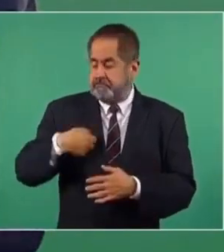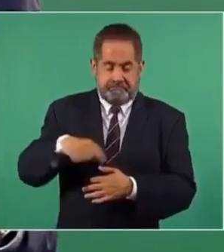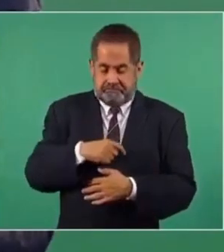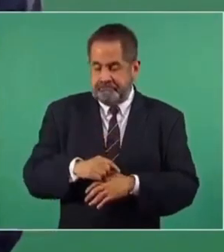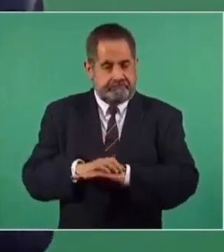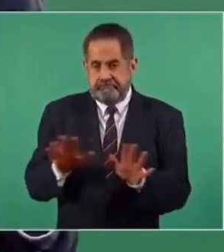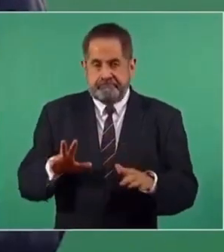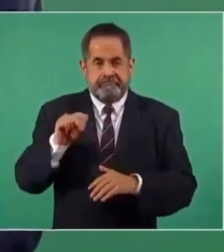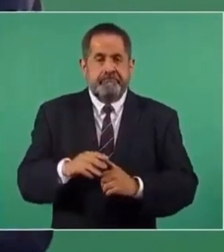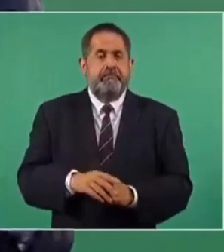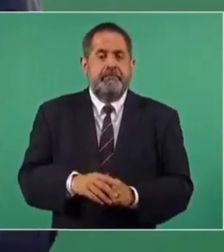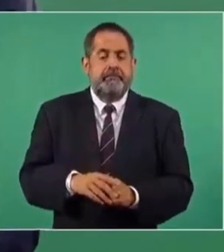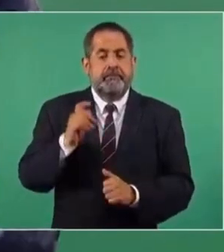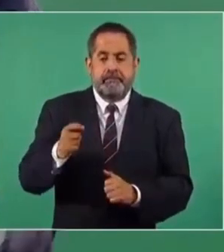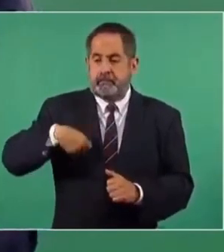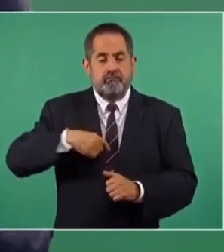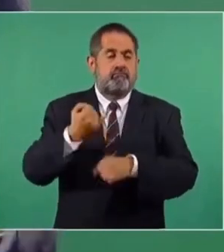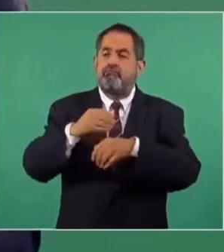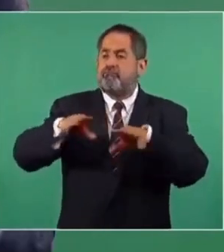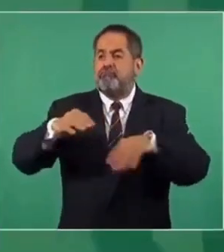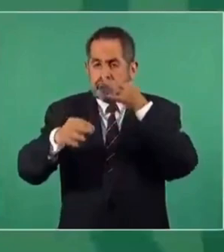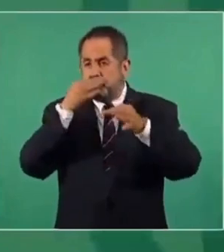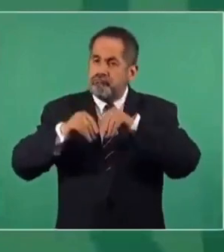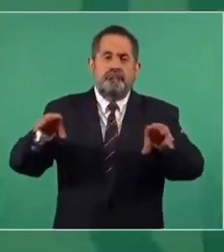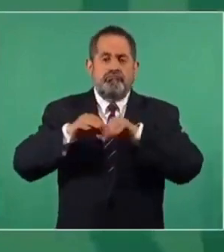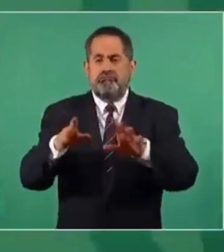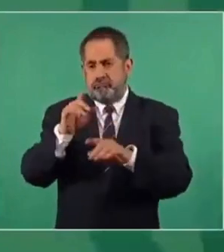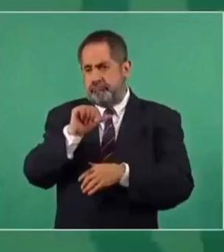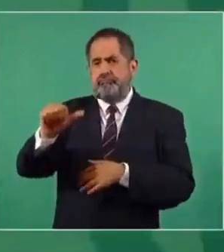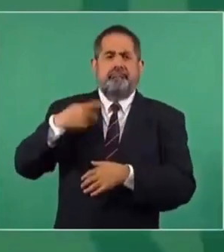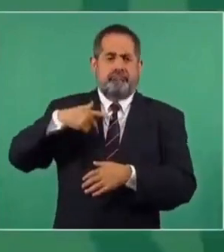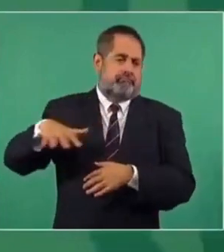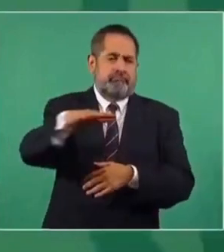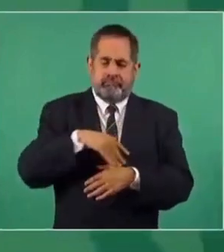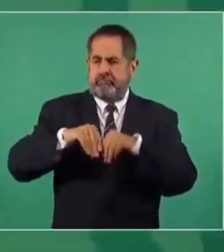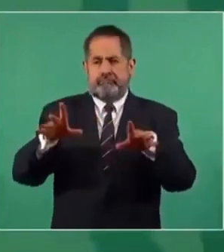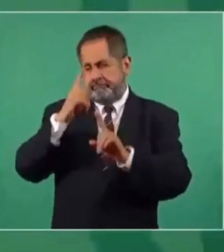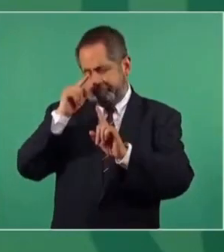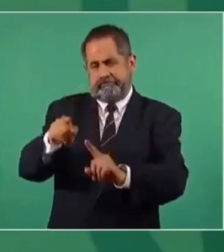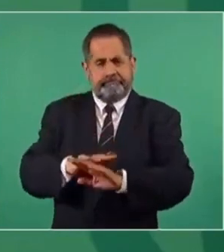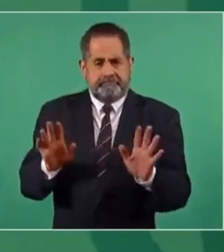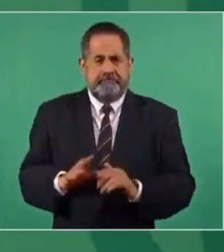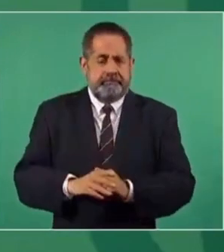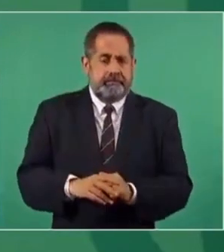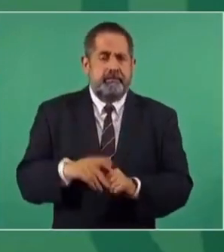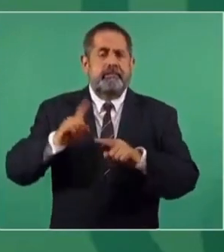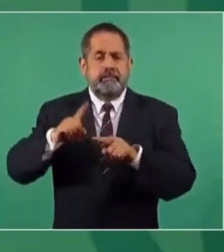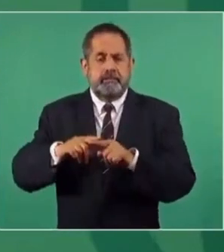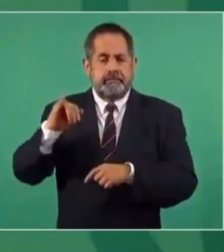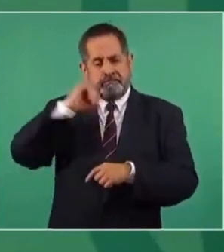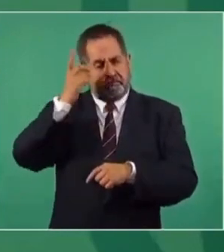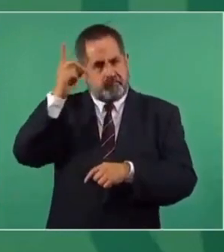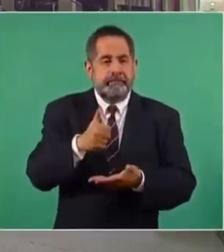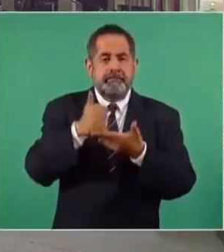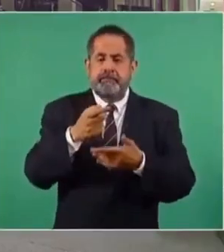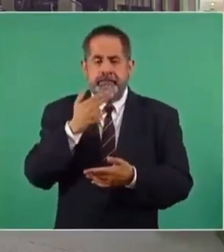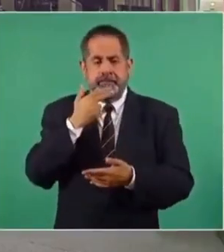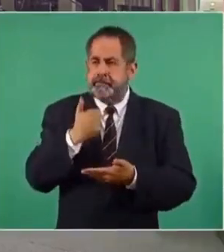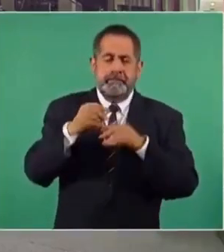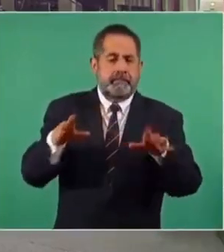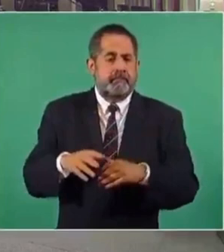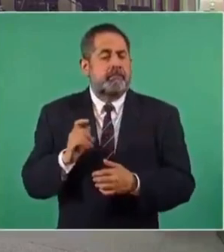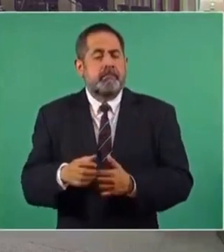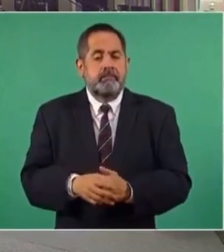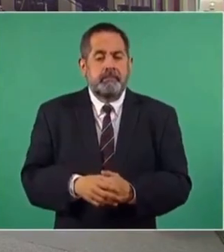nada más tenemos que informarle al pueblo y solo tenemos como amo al pueblo de México. Porque